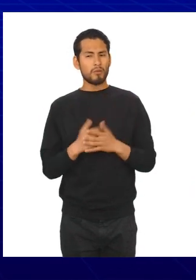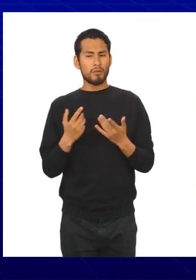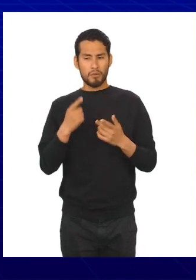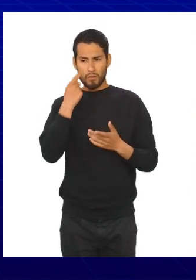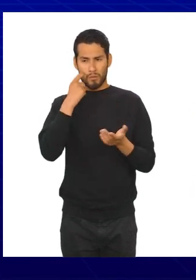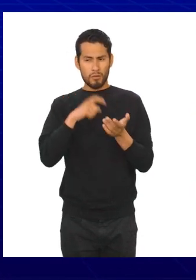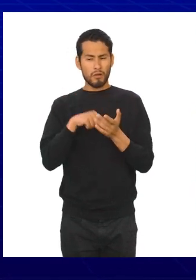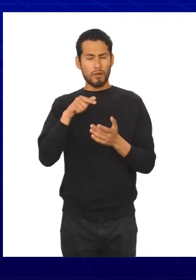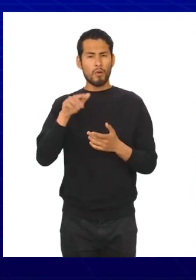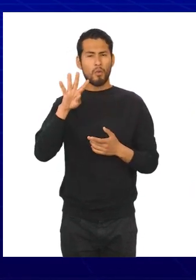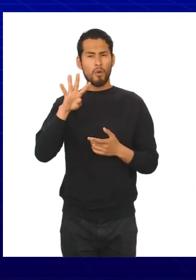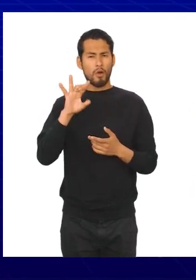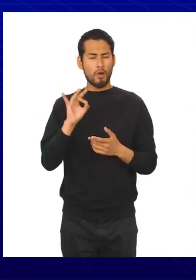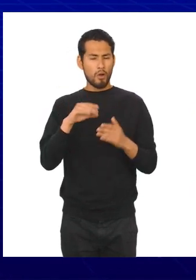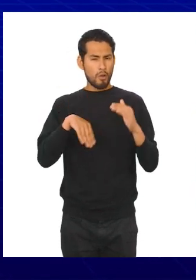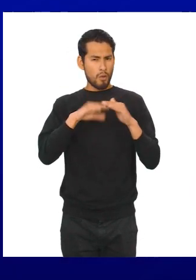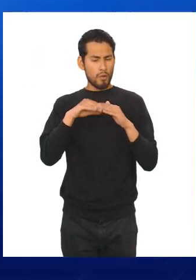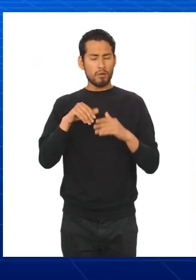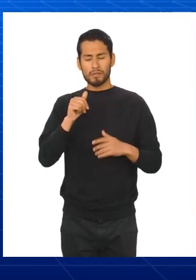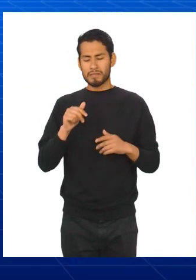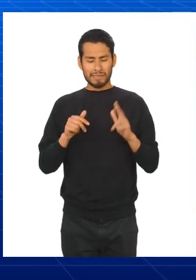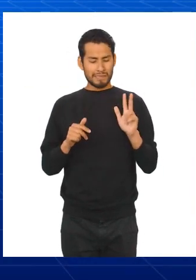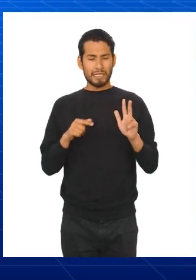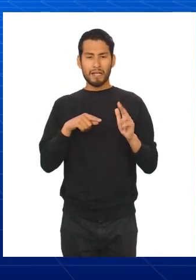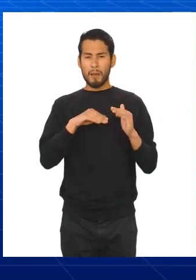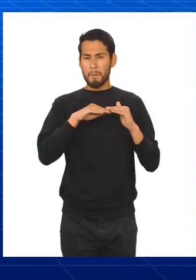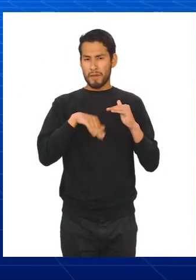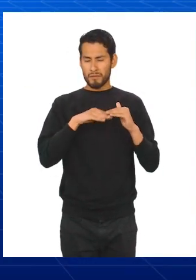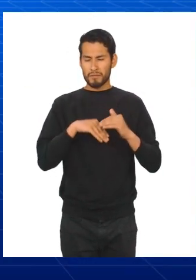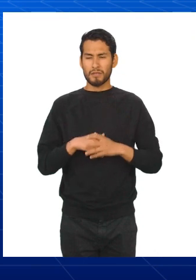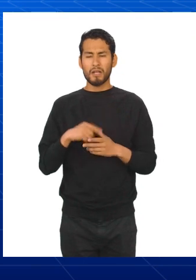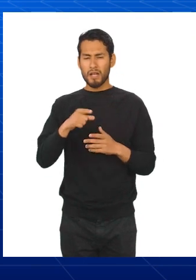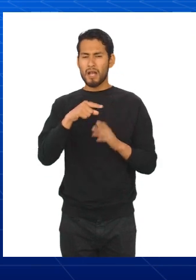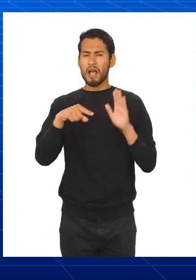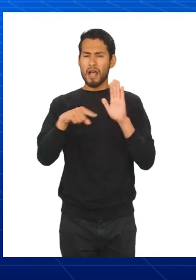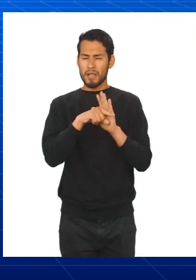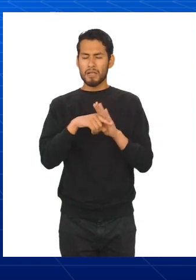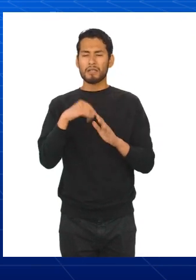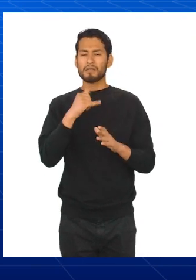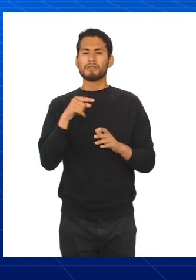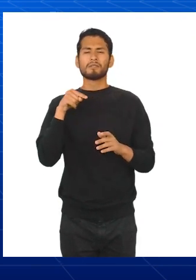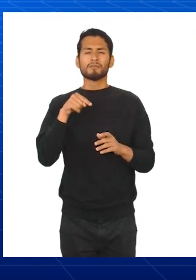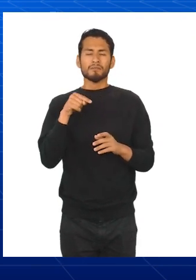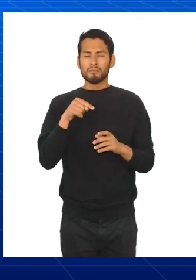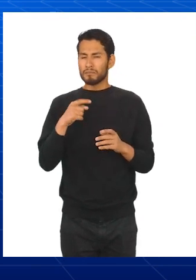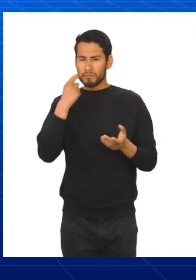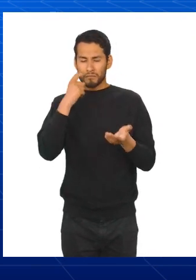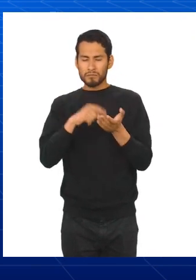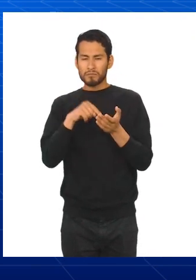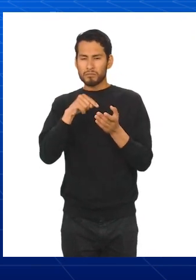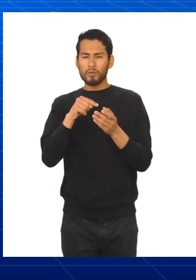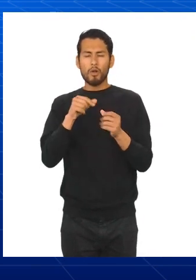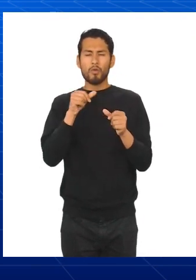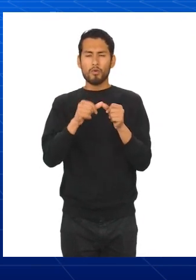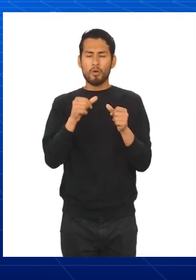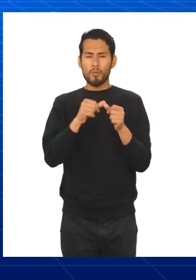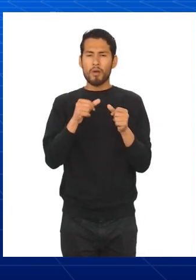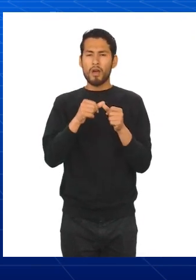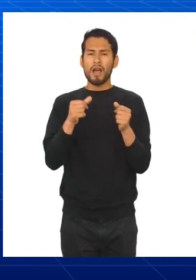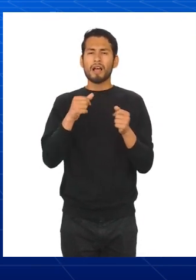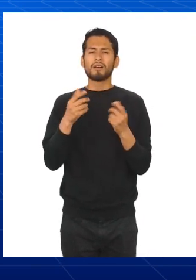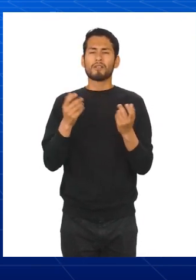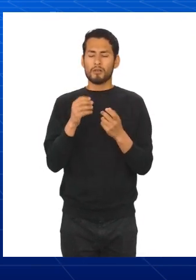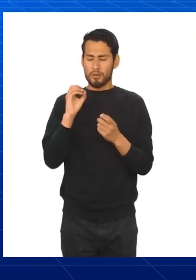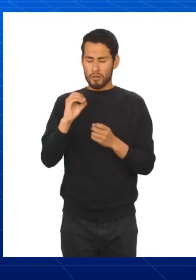son 3 y 48. Seguidamente, se restan y se busca un número entero un poco mayor que la diferencia